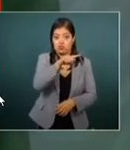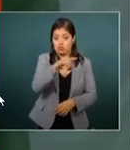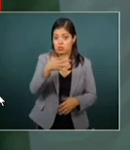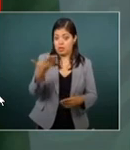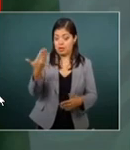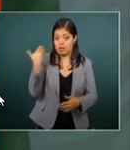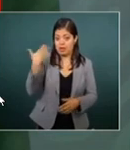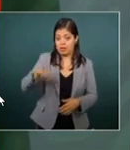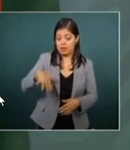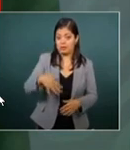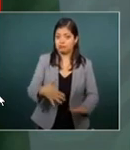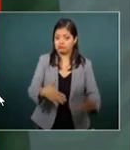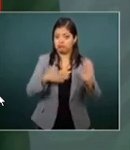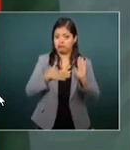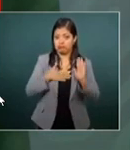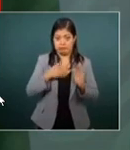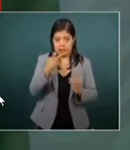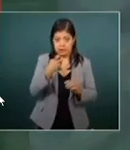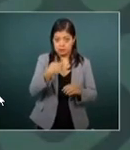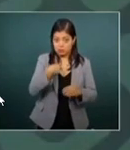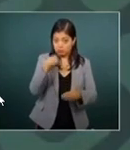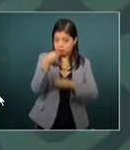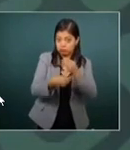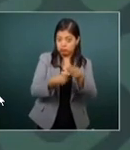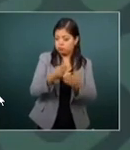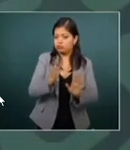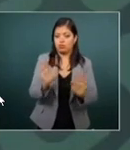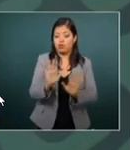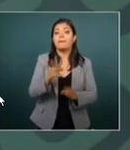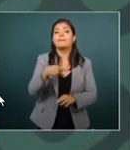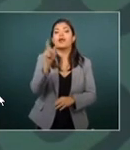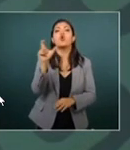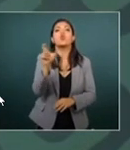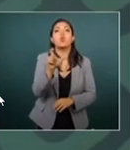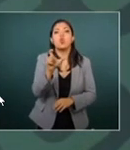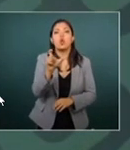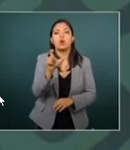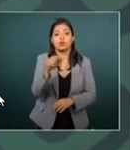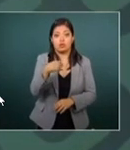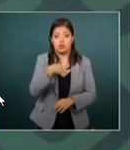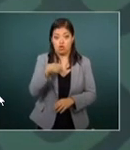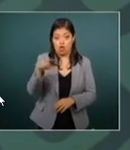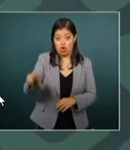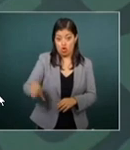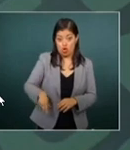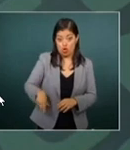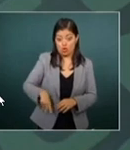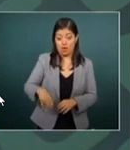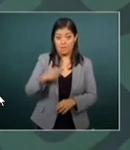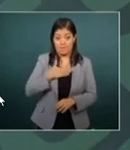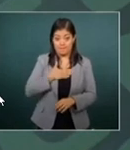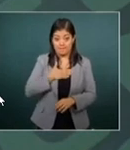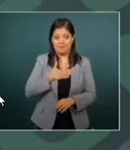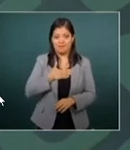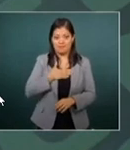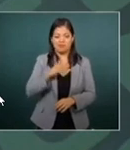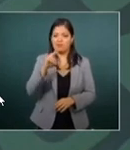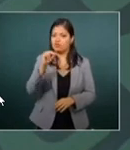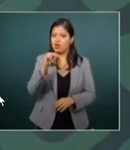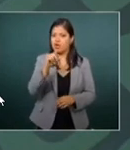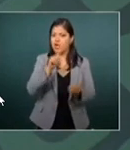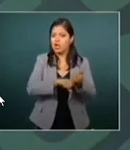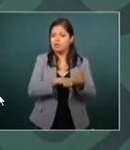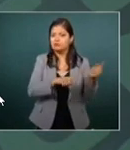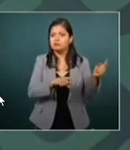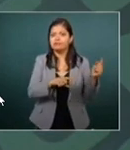Se me hace que no sabe muchas veces lo que puede contestar y decir y prefiere leer. Eso es cuando no se sabe bien lo que se